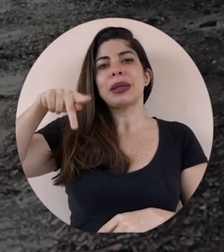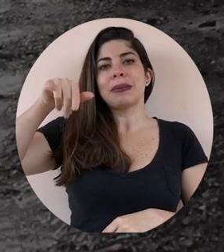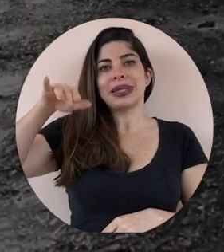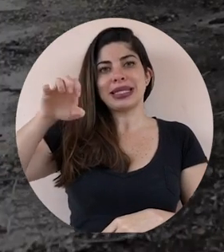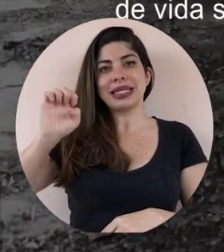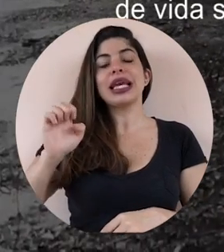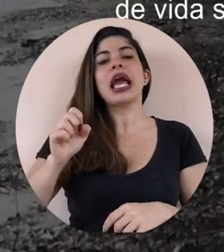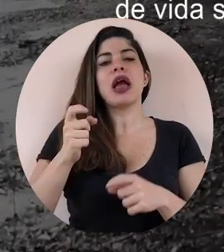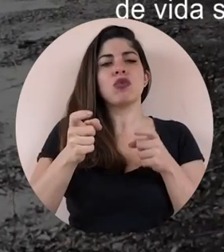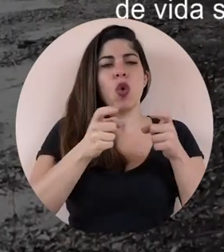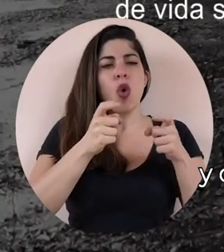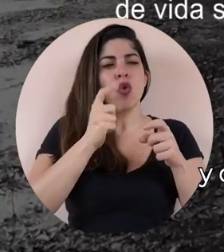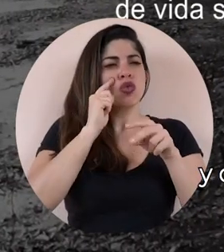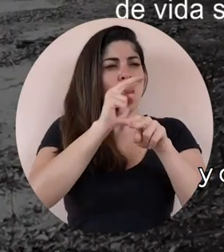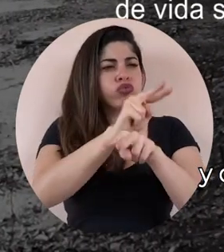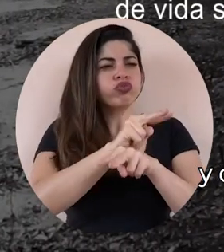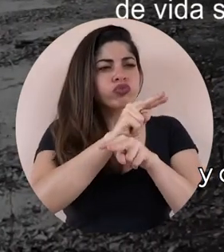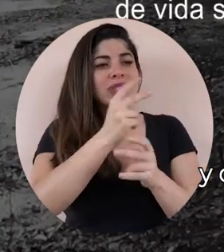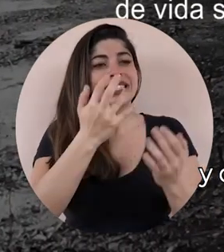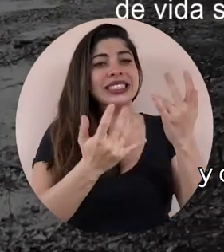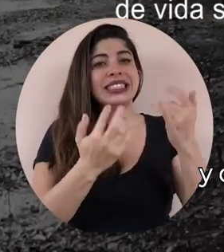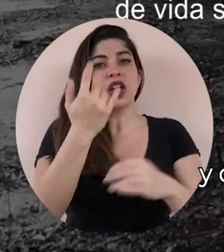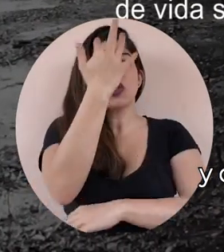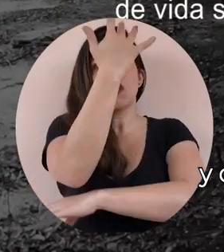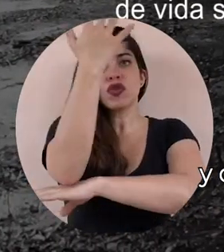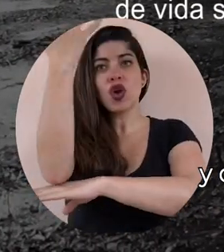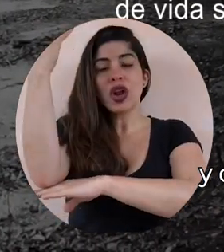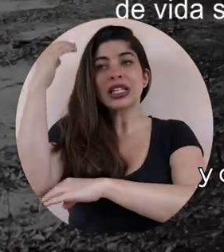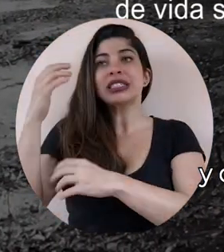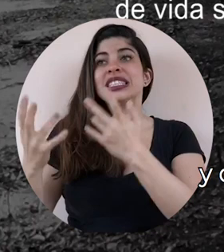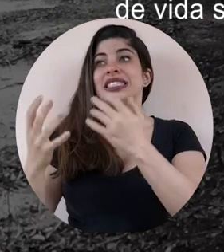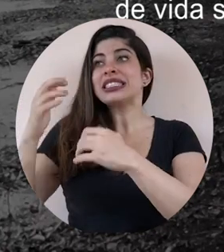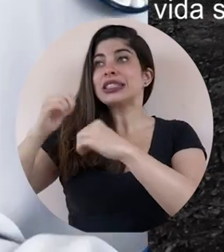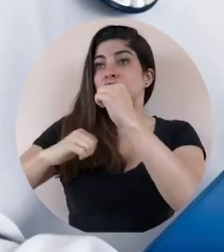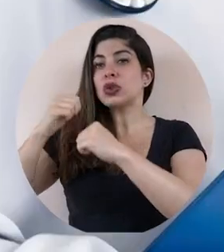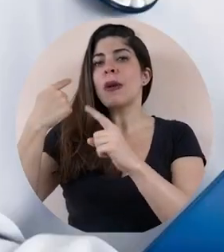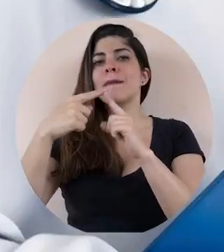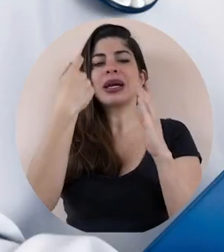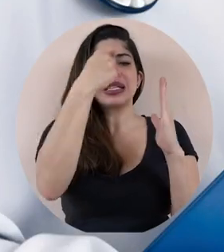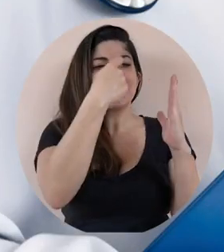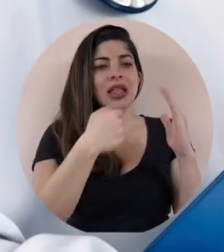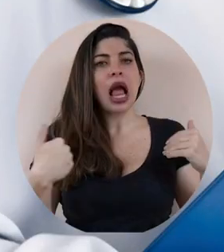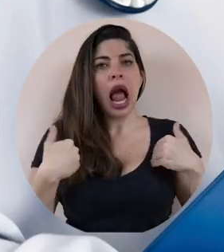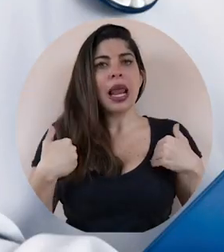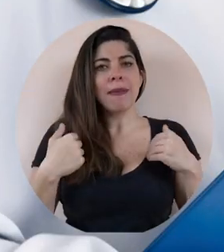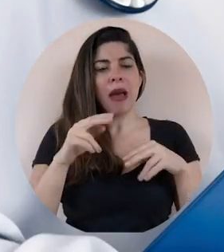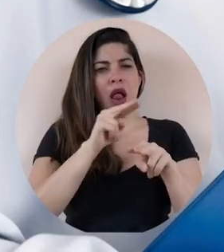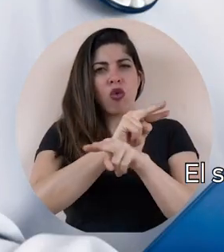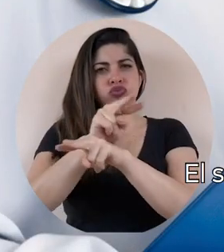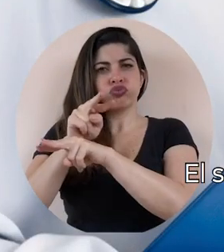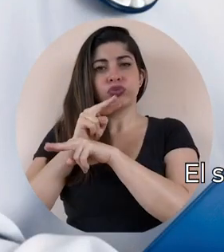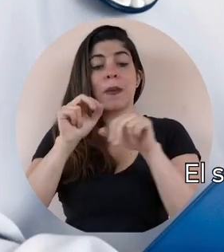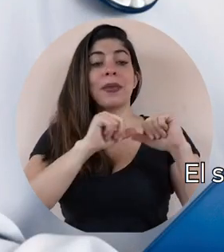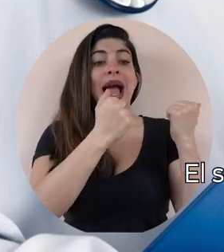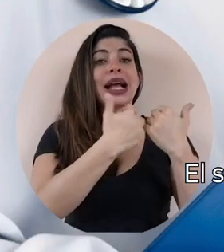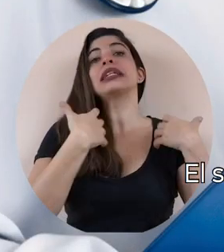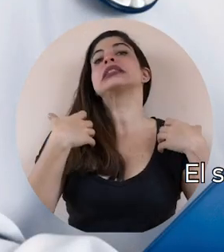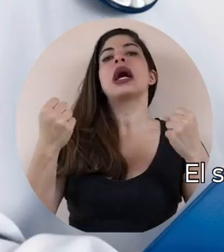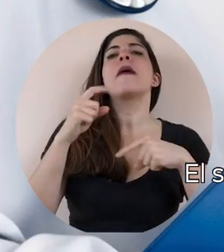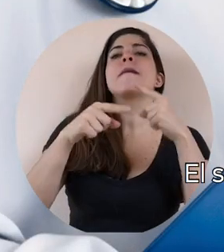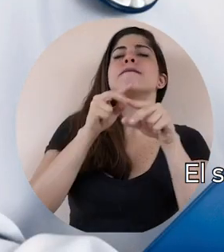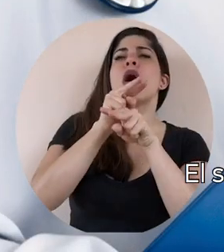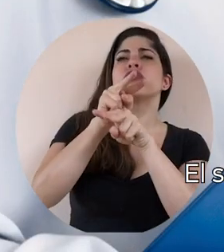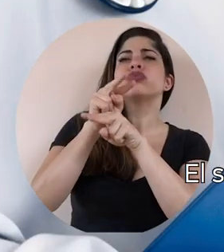Vigila de manera constante el control y combate de incendios forestales y estructurales y mantiene el inventario de vida silvestre. El sector salud